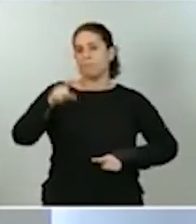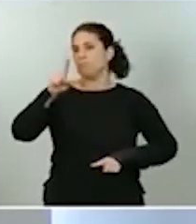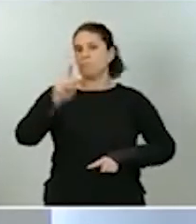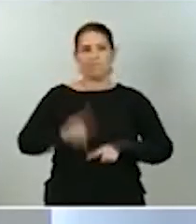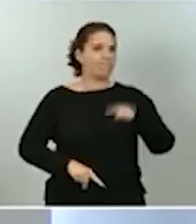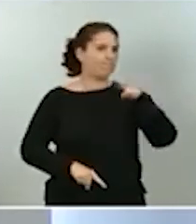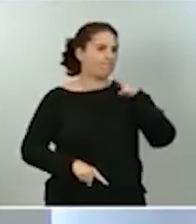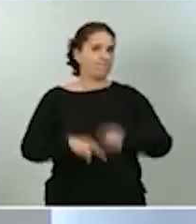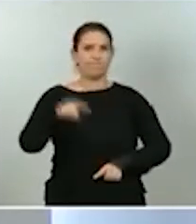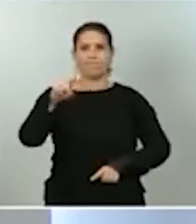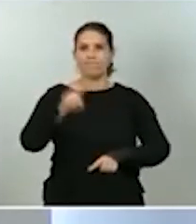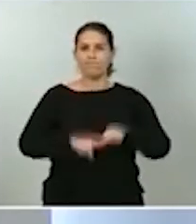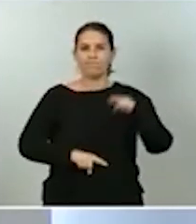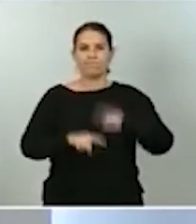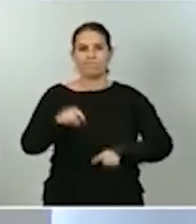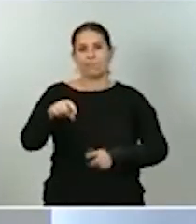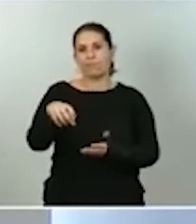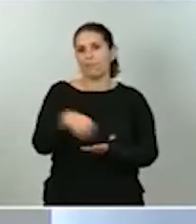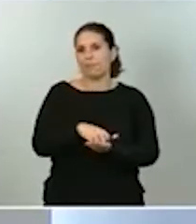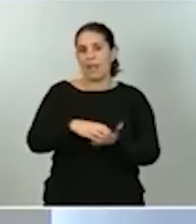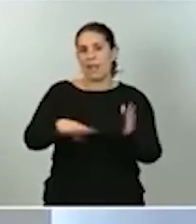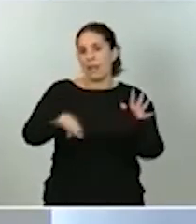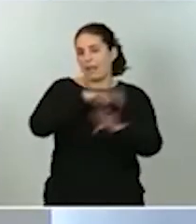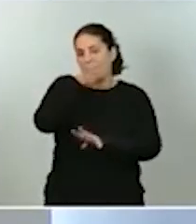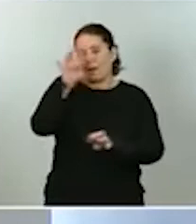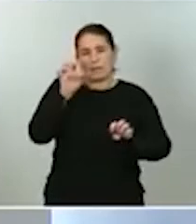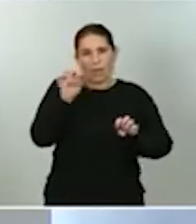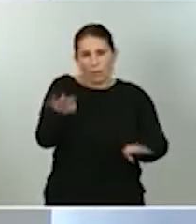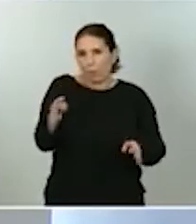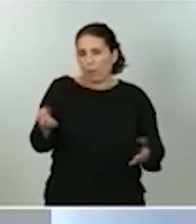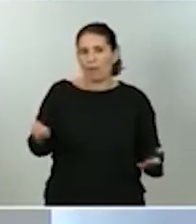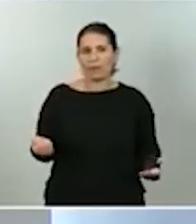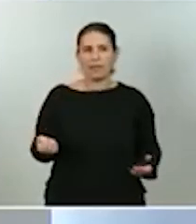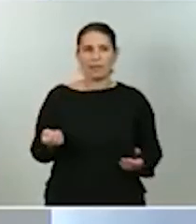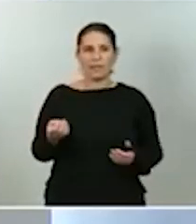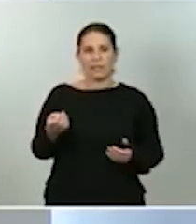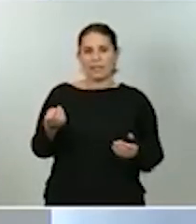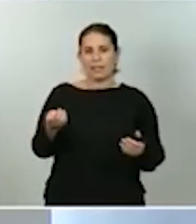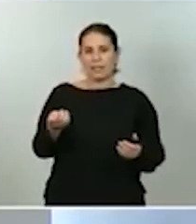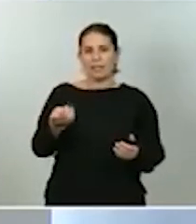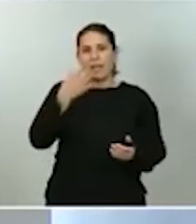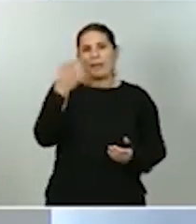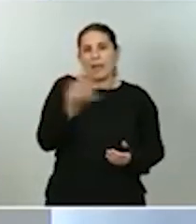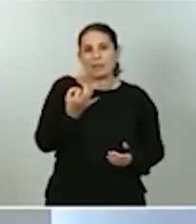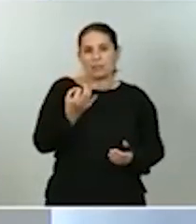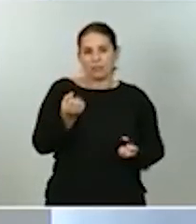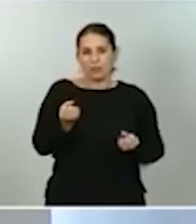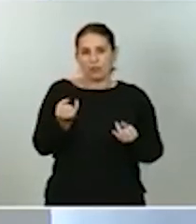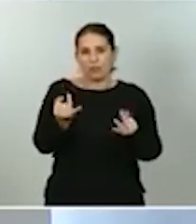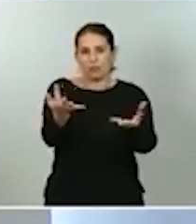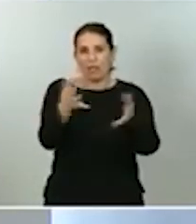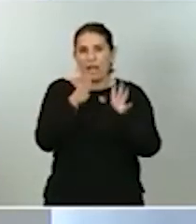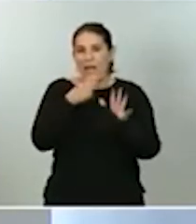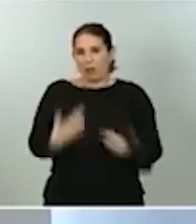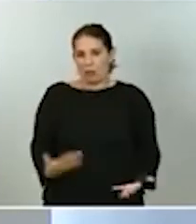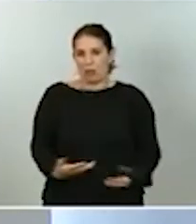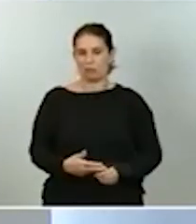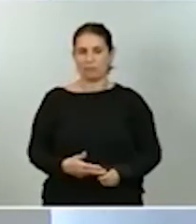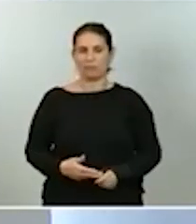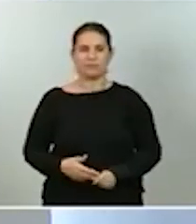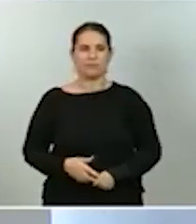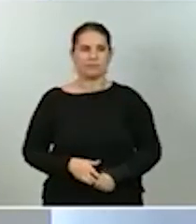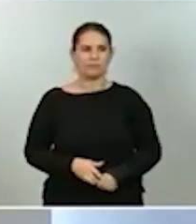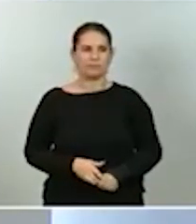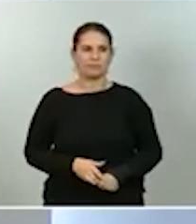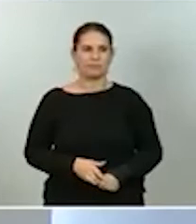elevada incertidumbre y se ve afectado por un conjunto de riesgos en este momento. En primer lugar, estamos